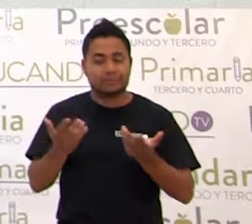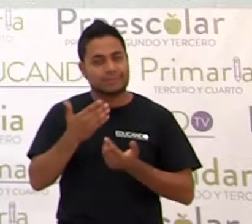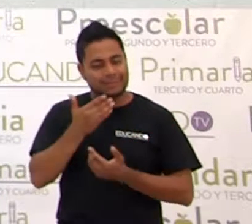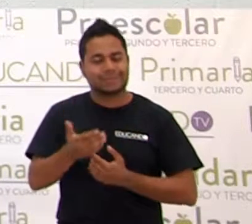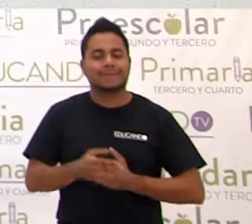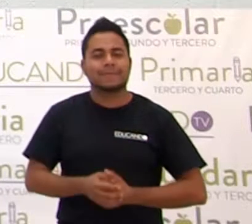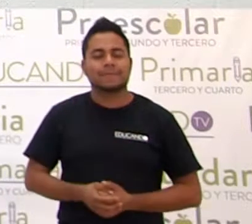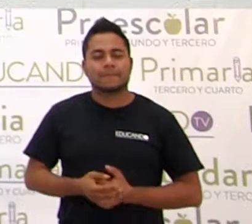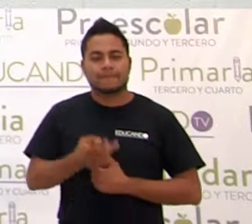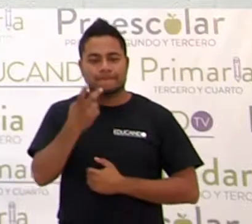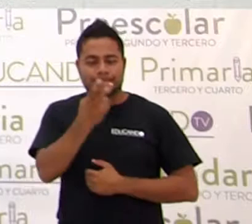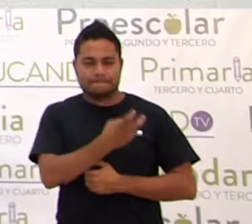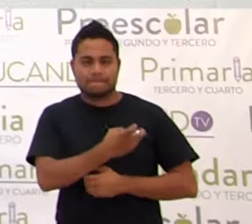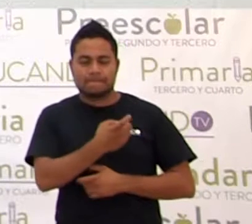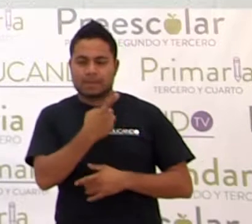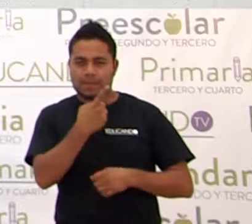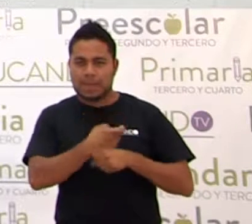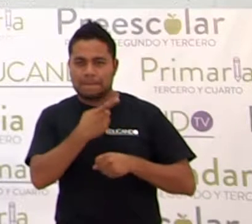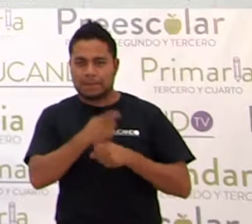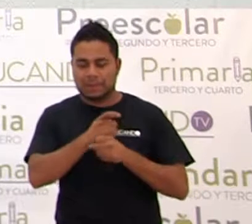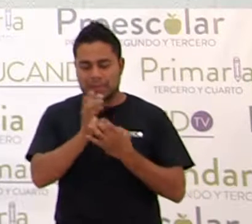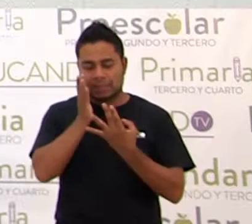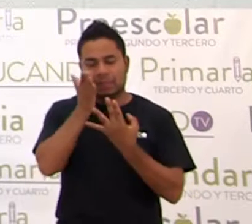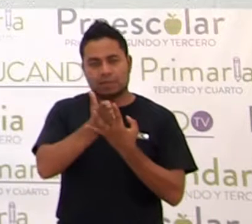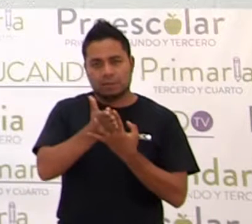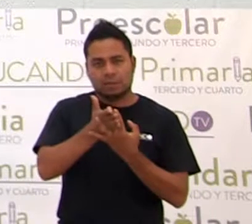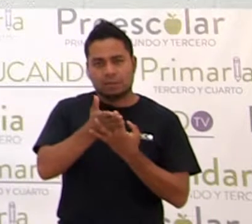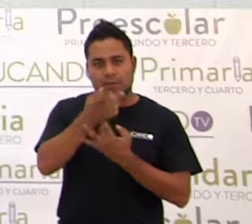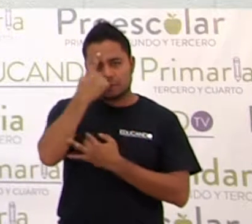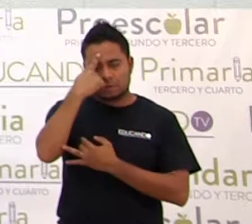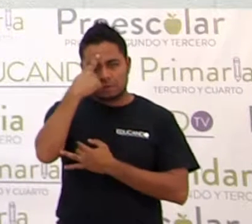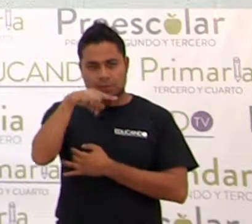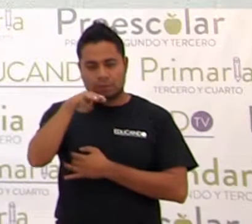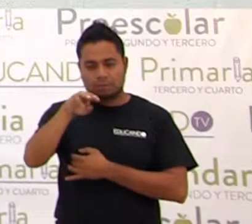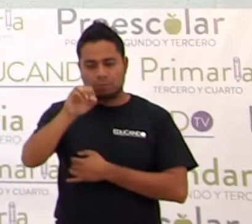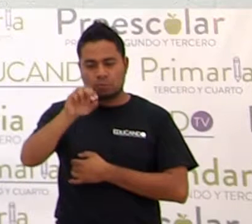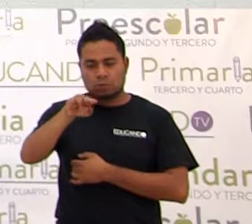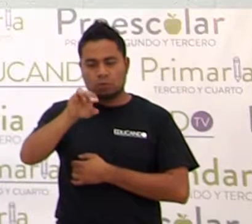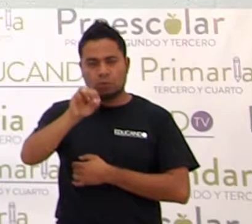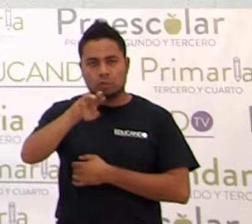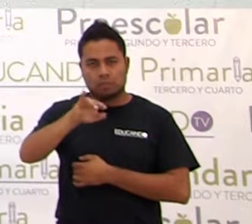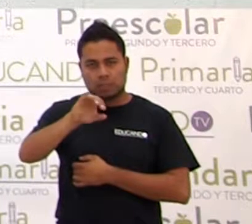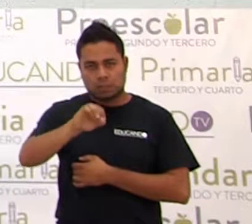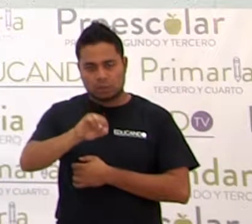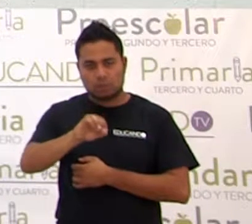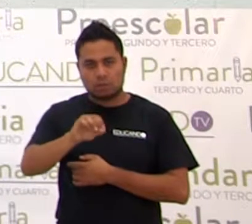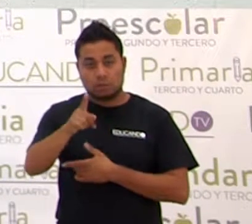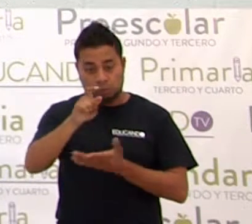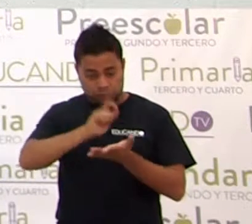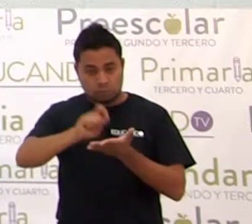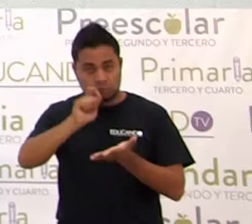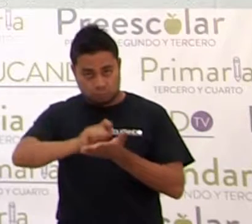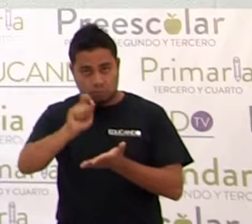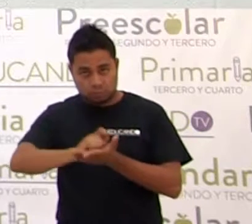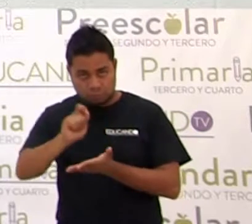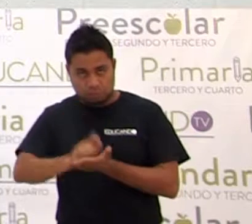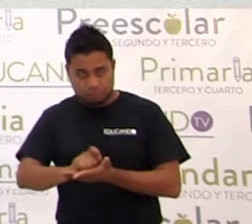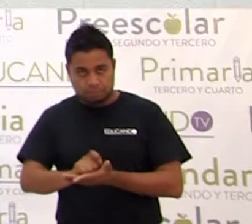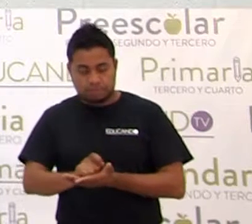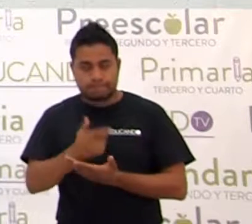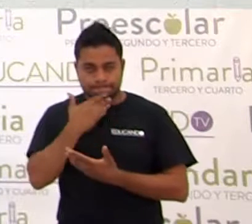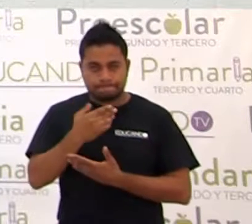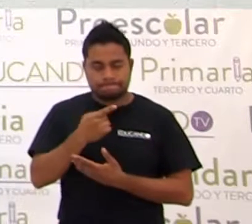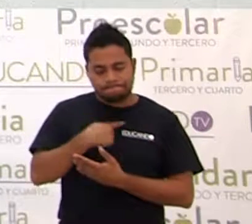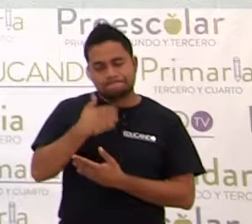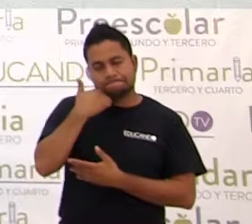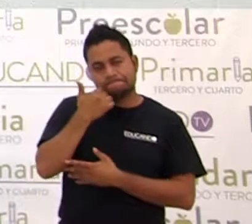Es la primera división de monomio. ¿Están tomando nota? Yo les pido que en